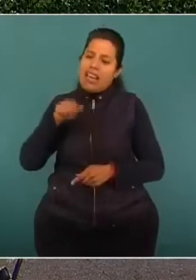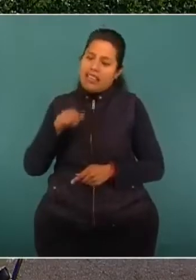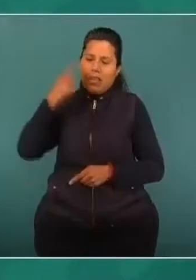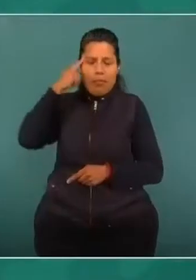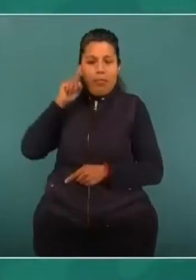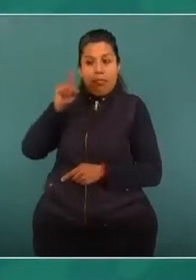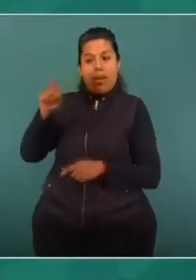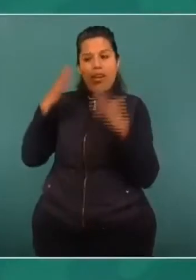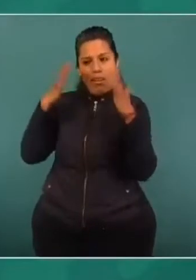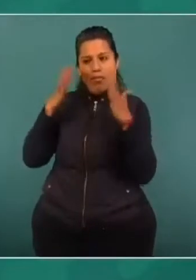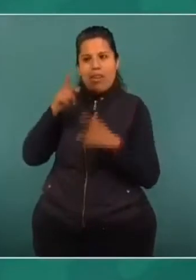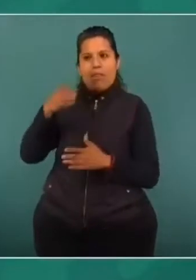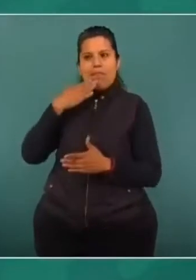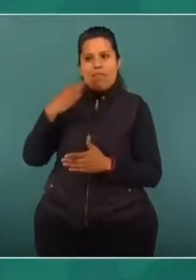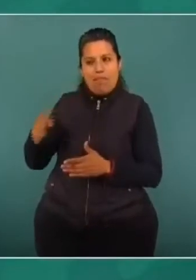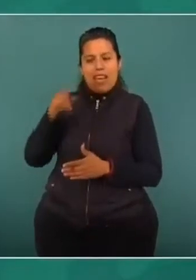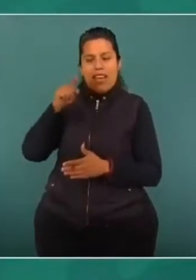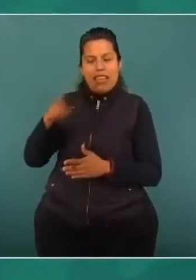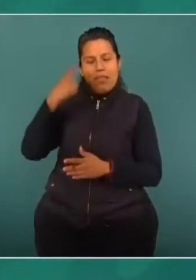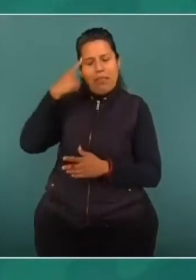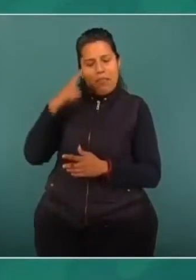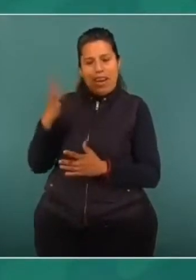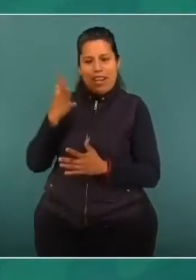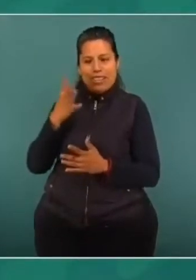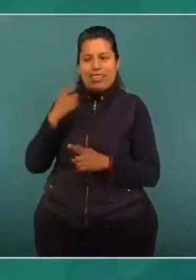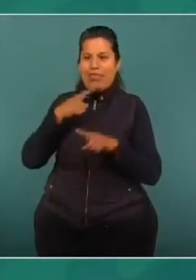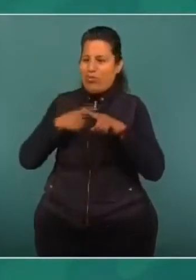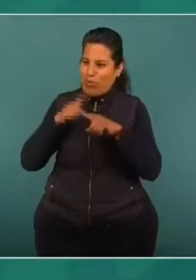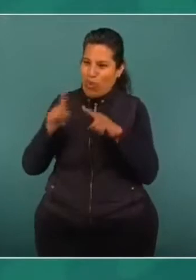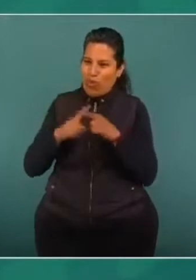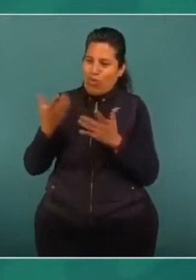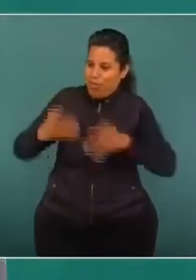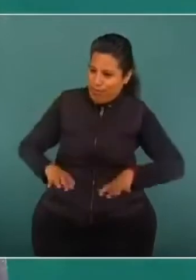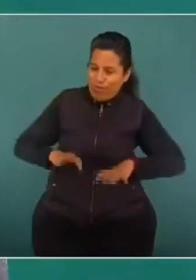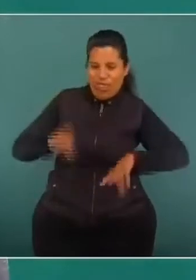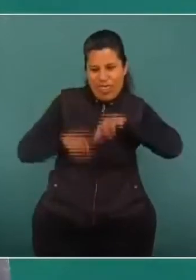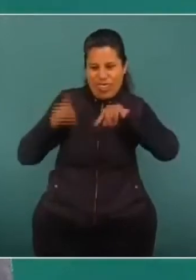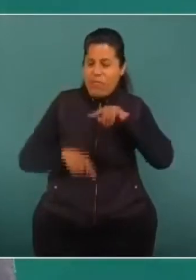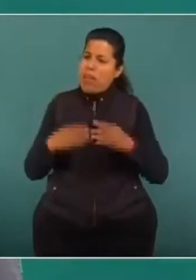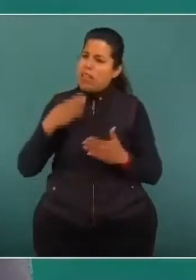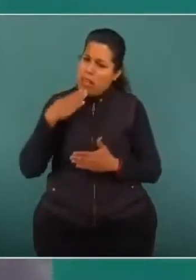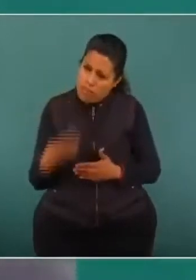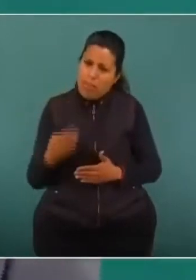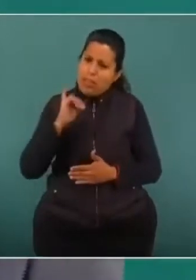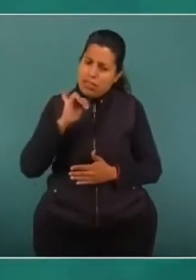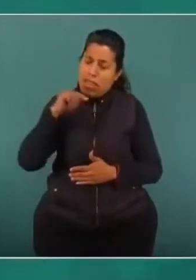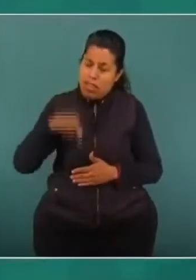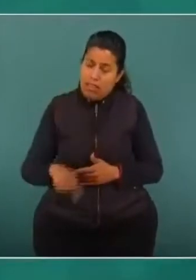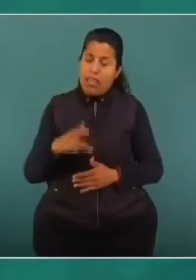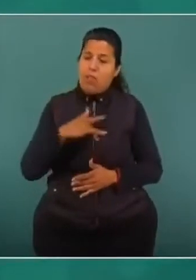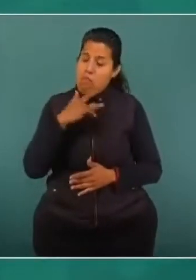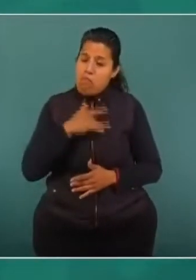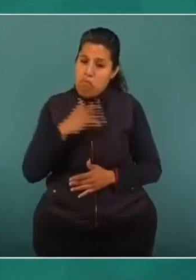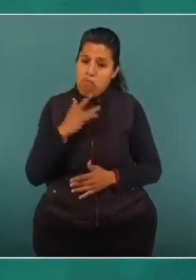al igual que las políticas de austeridad mismas que han sido establecidas en nuestra entidad. No